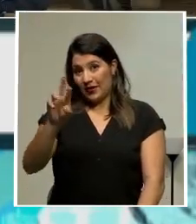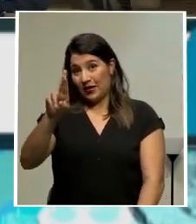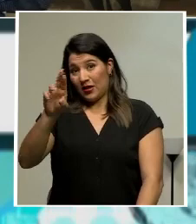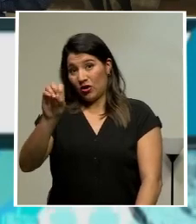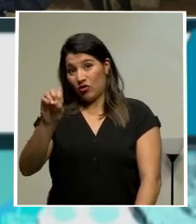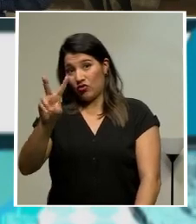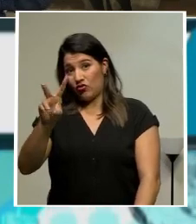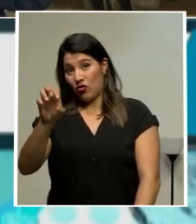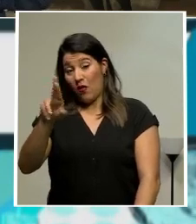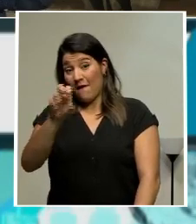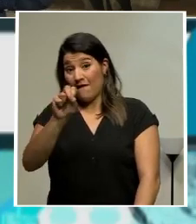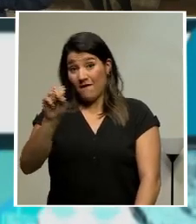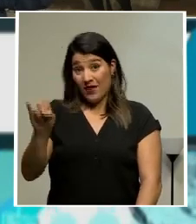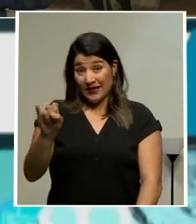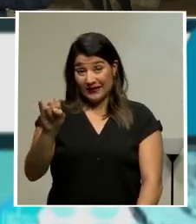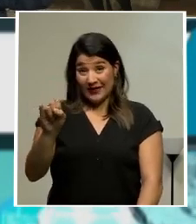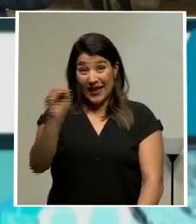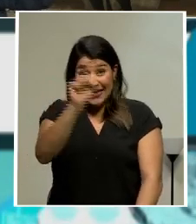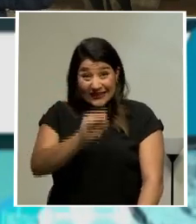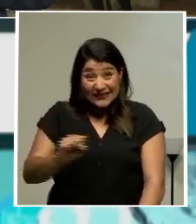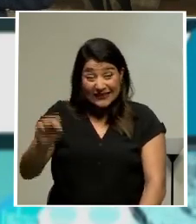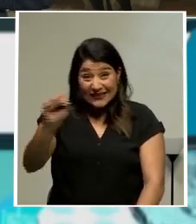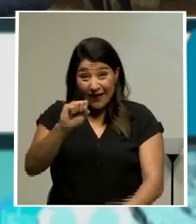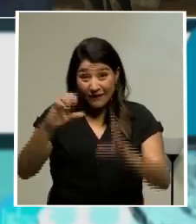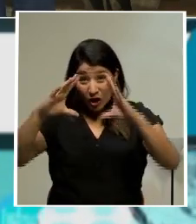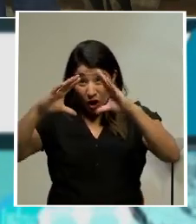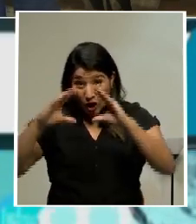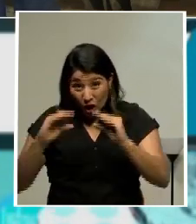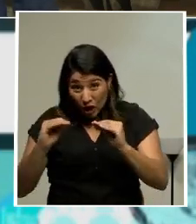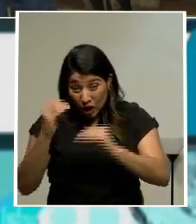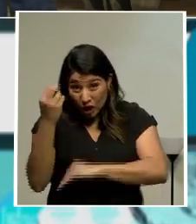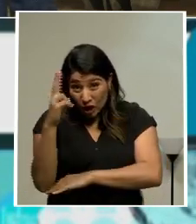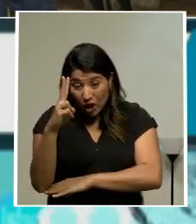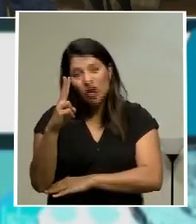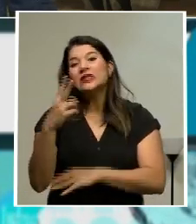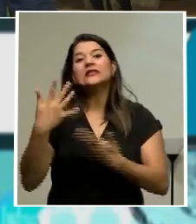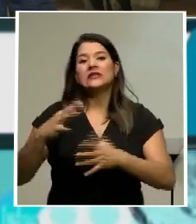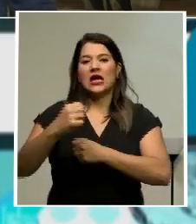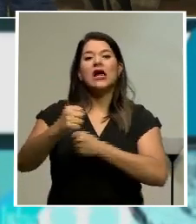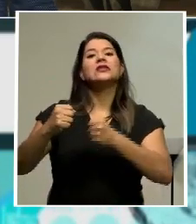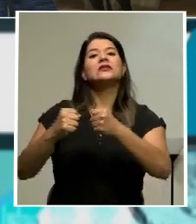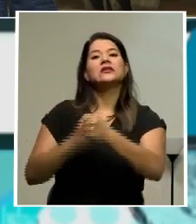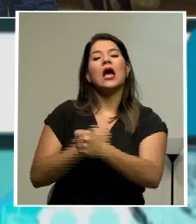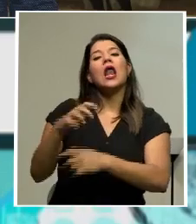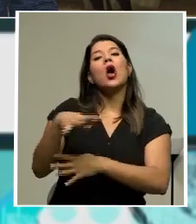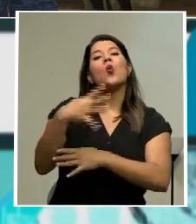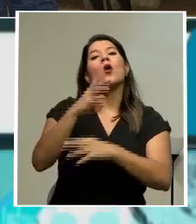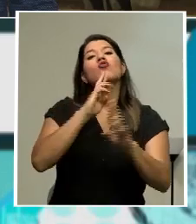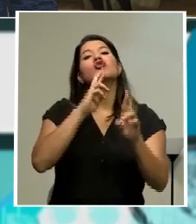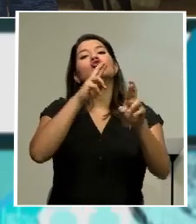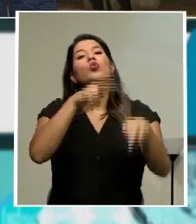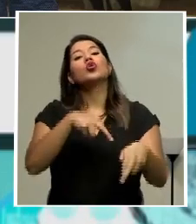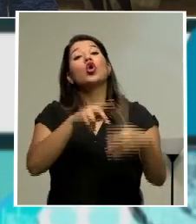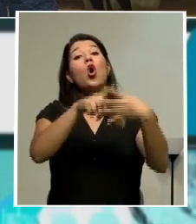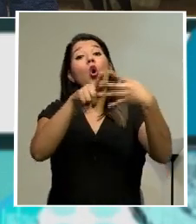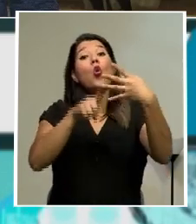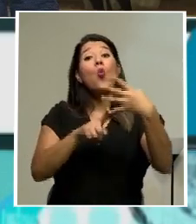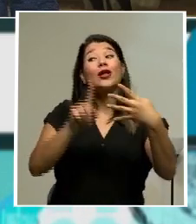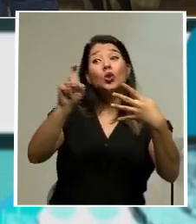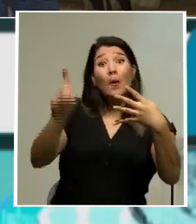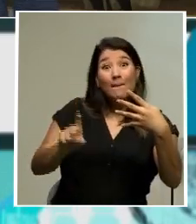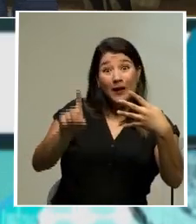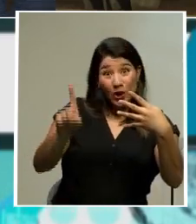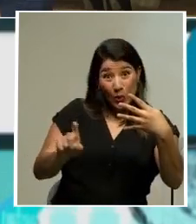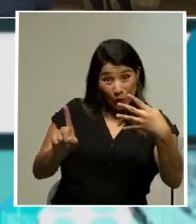la Sala Constitucional resolvió ya las cuatro consultas de inconstitucionalidad que se le habían efectuado al proyecto